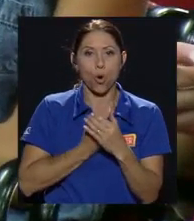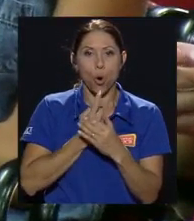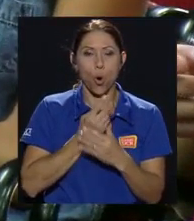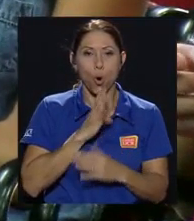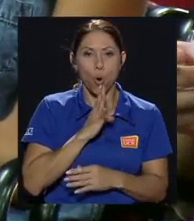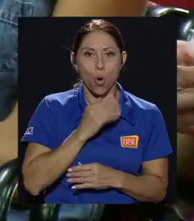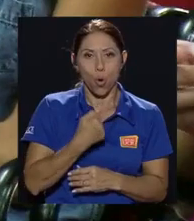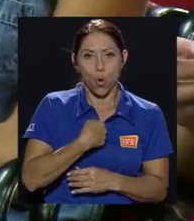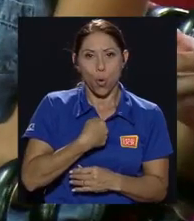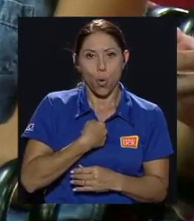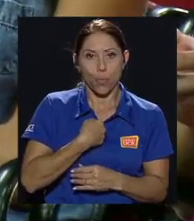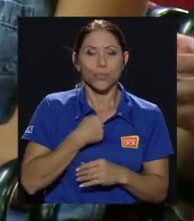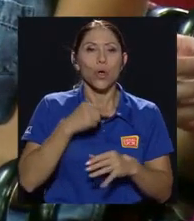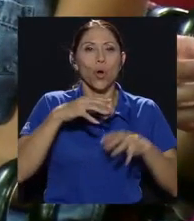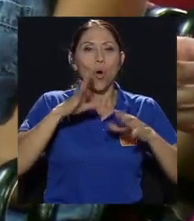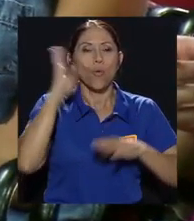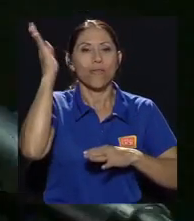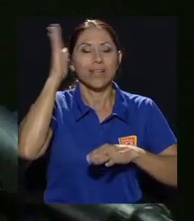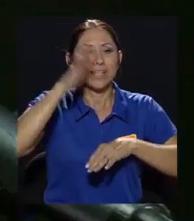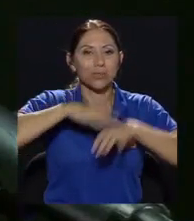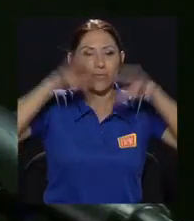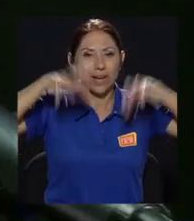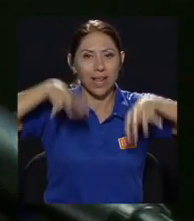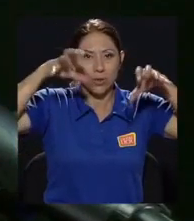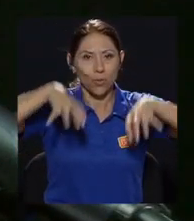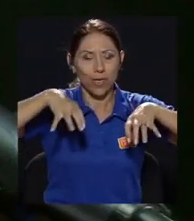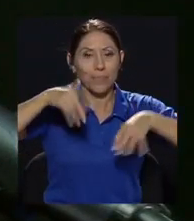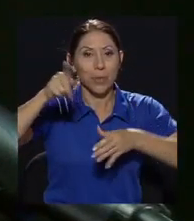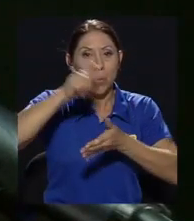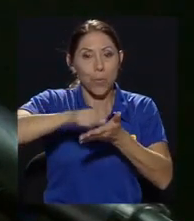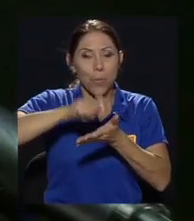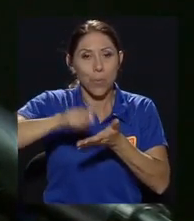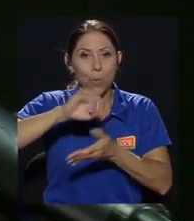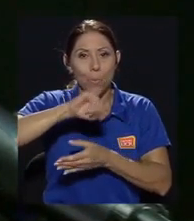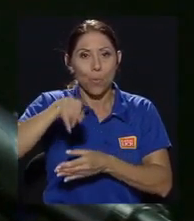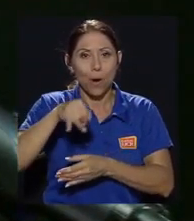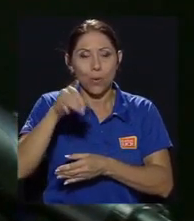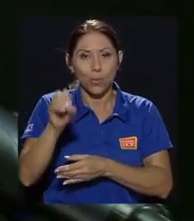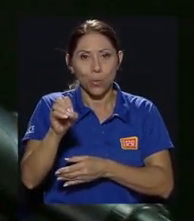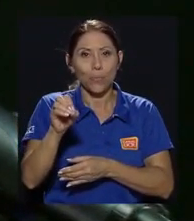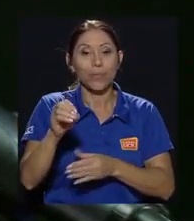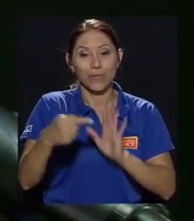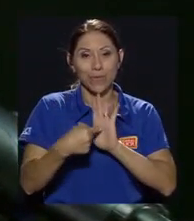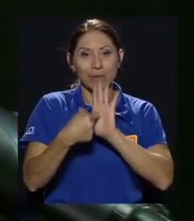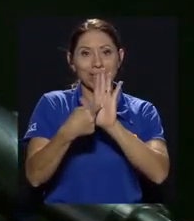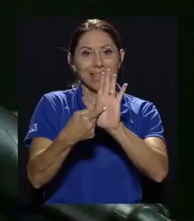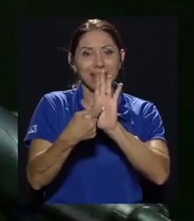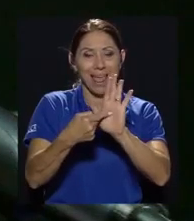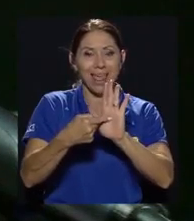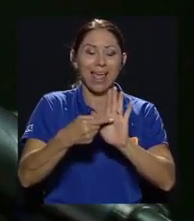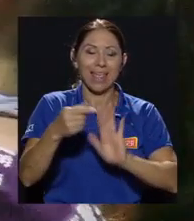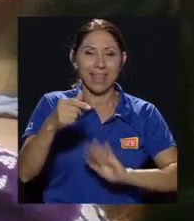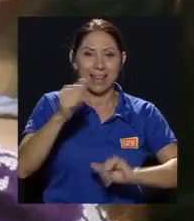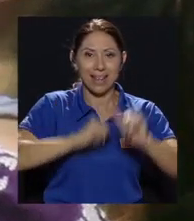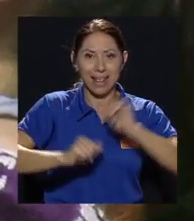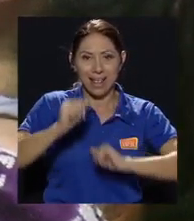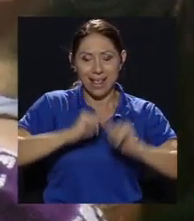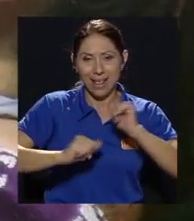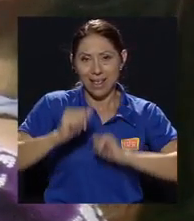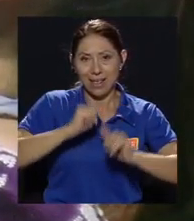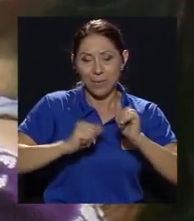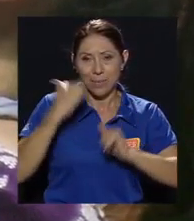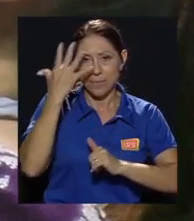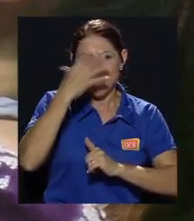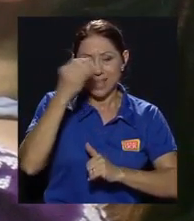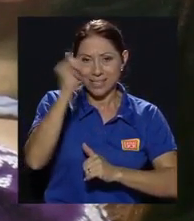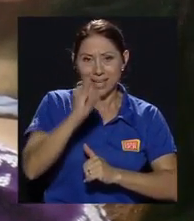obra del escritor Juan Villoro, que fue presentada en el Teatro de la Facultad de Bellas Artes de la Universidad de Costa Rica. Es un